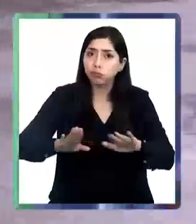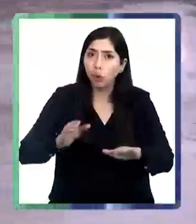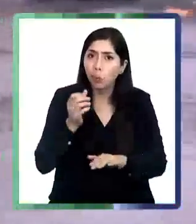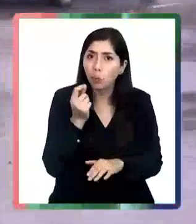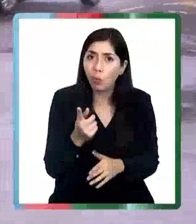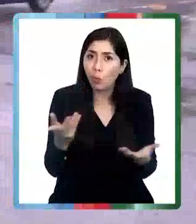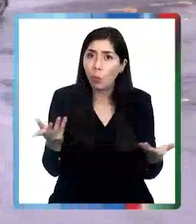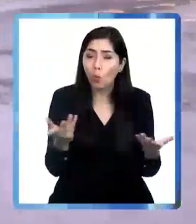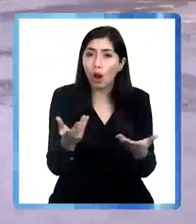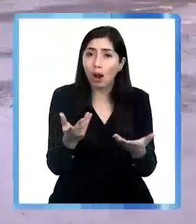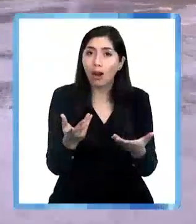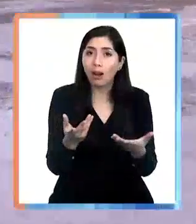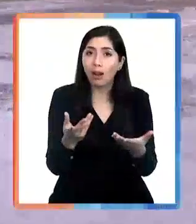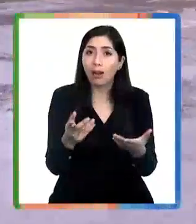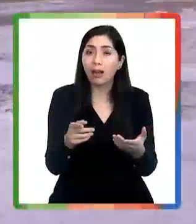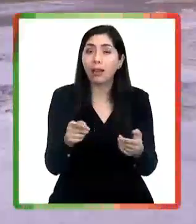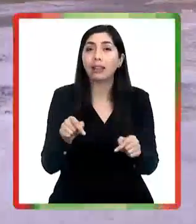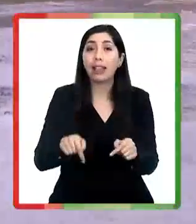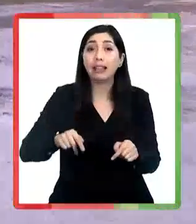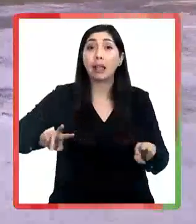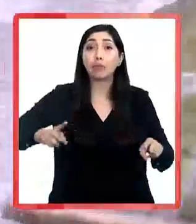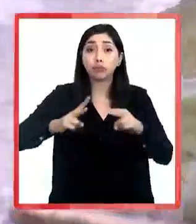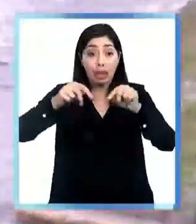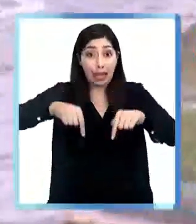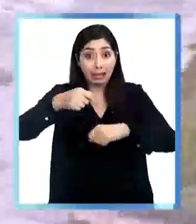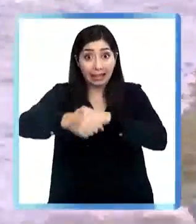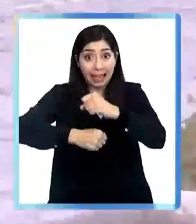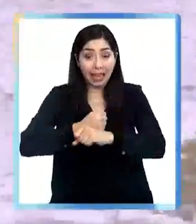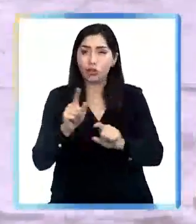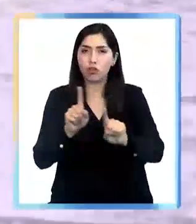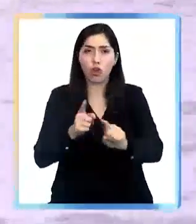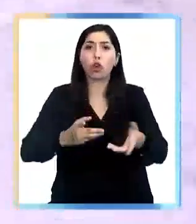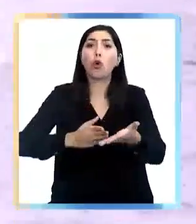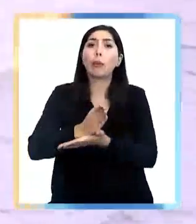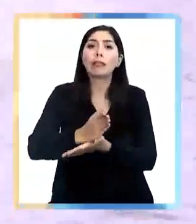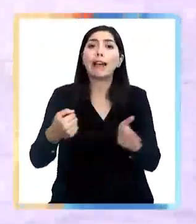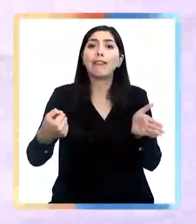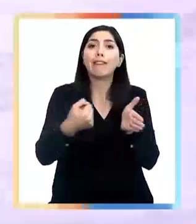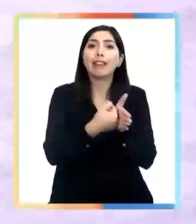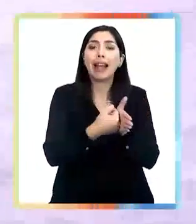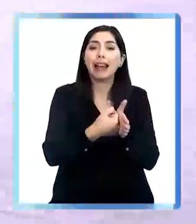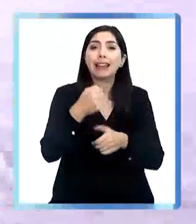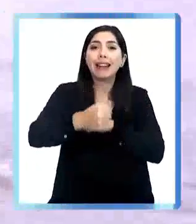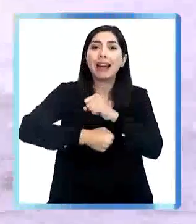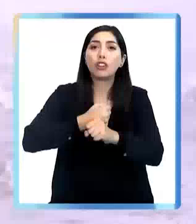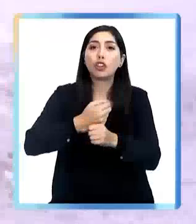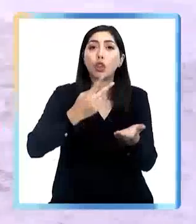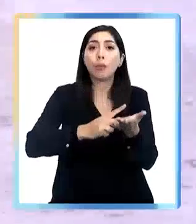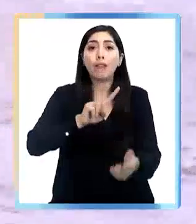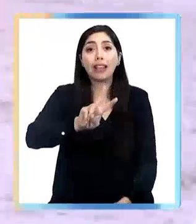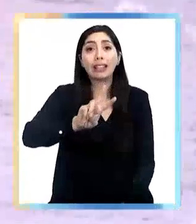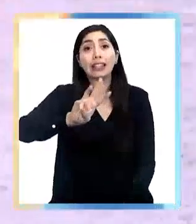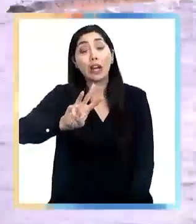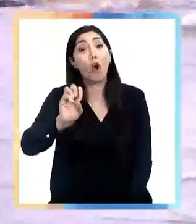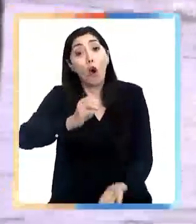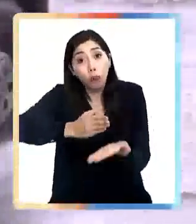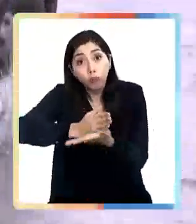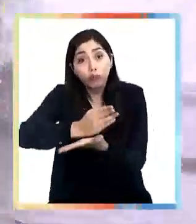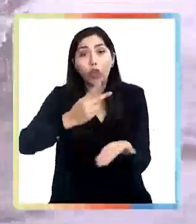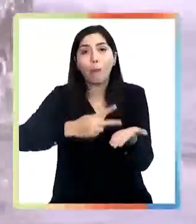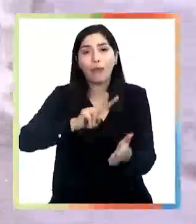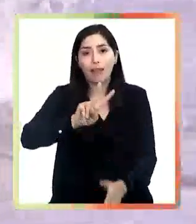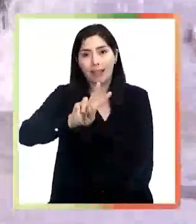la puesta de la primera piedra de esta mega obra, no estaría este año. La inauguración quizá sería a finales del 2023 o inicios del 2024.